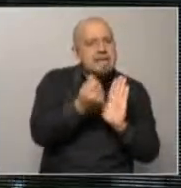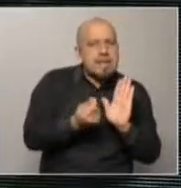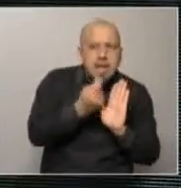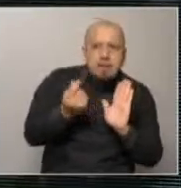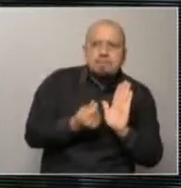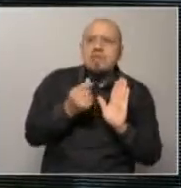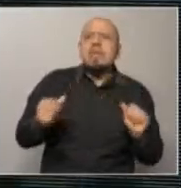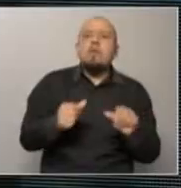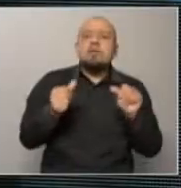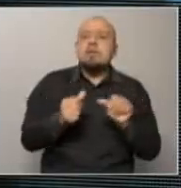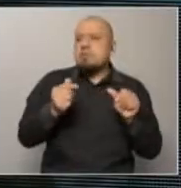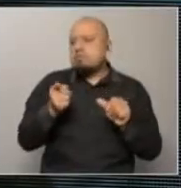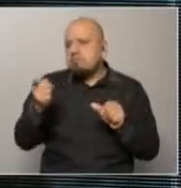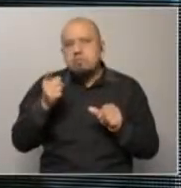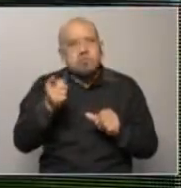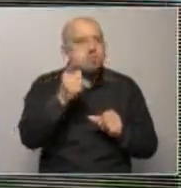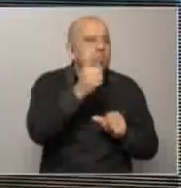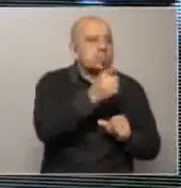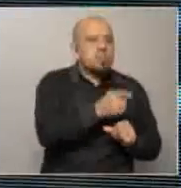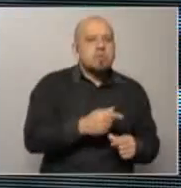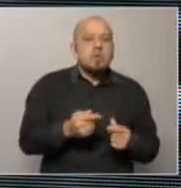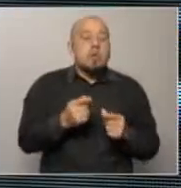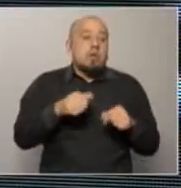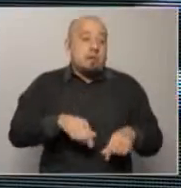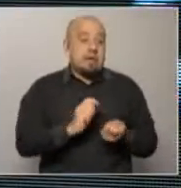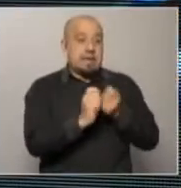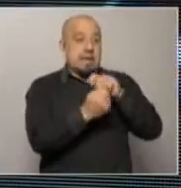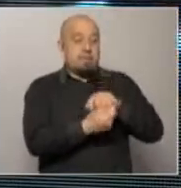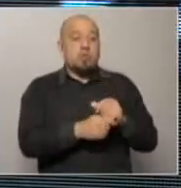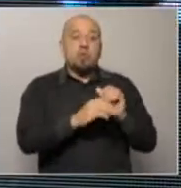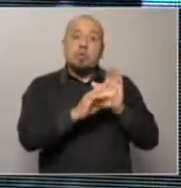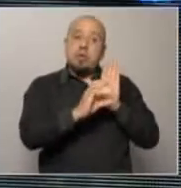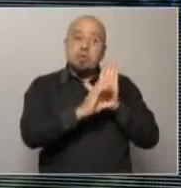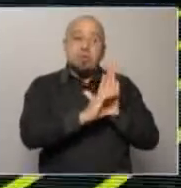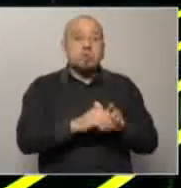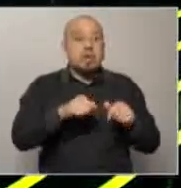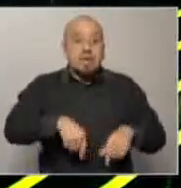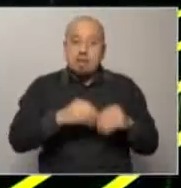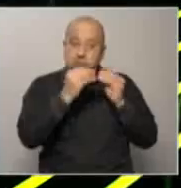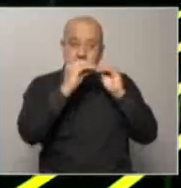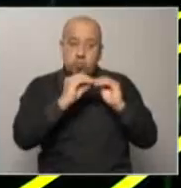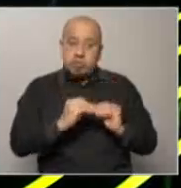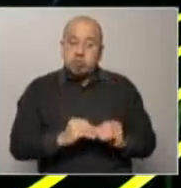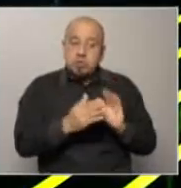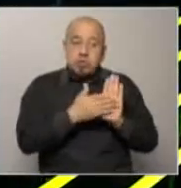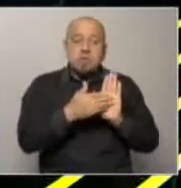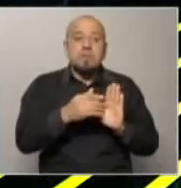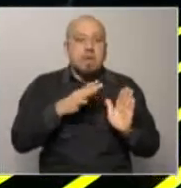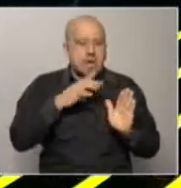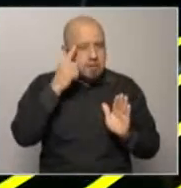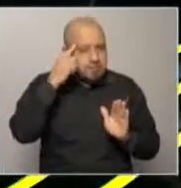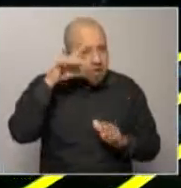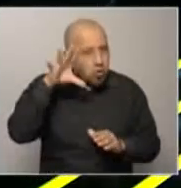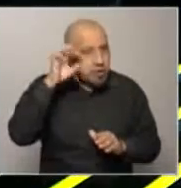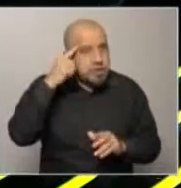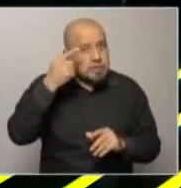también se introducen reformas institucionales. Yo no tengo información de que este presupuesto la tenga, pero hay que recordar que, por